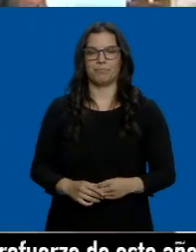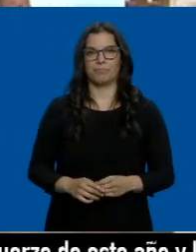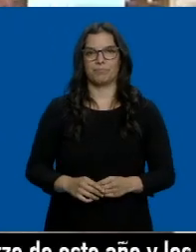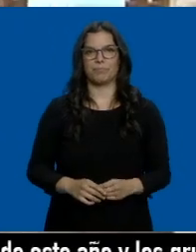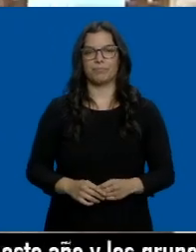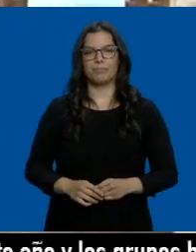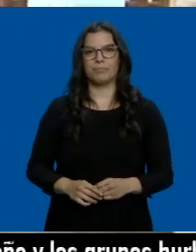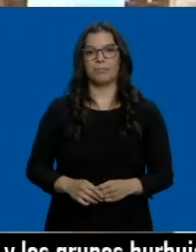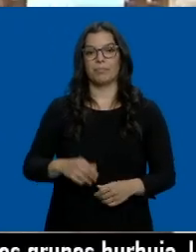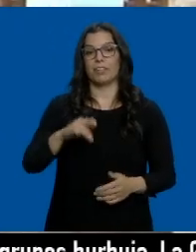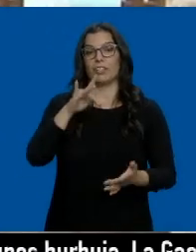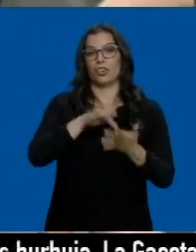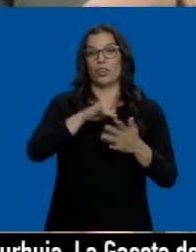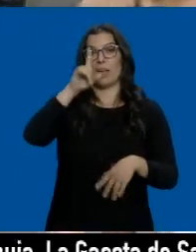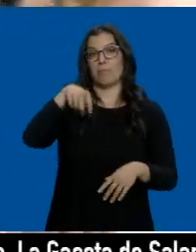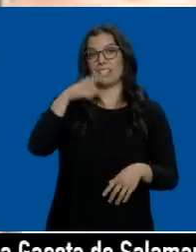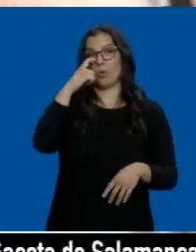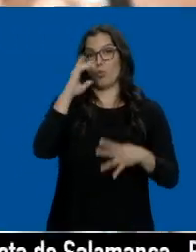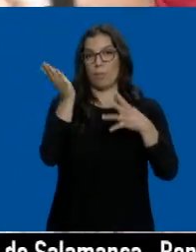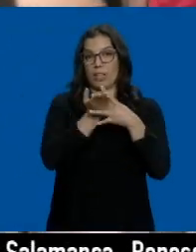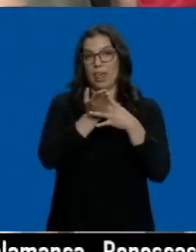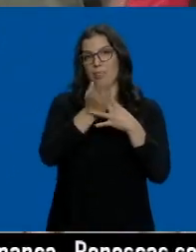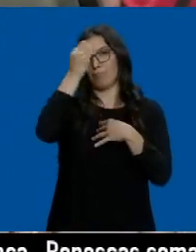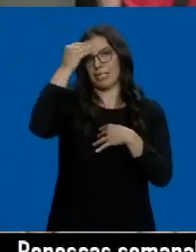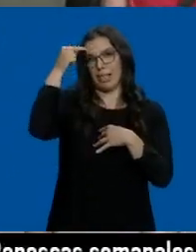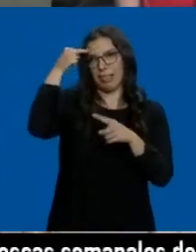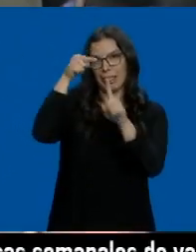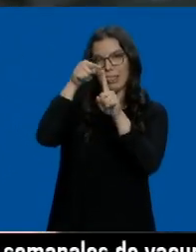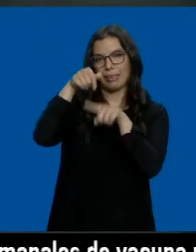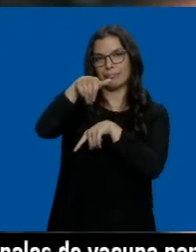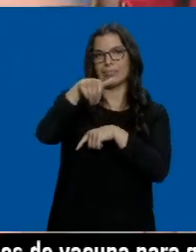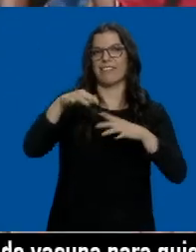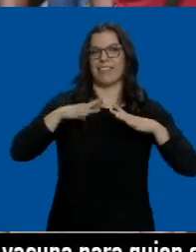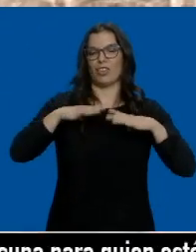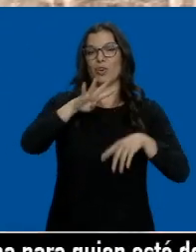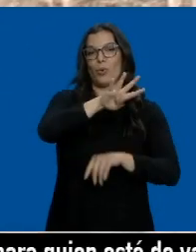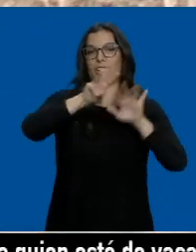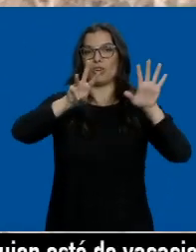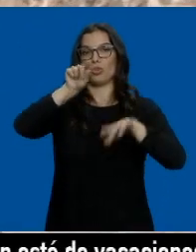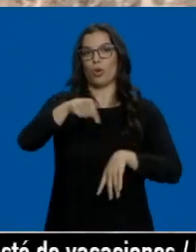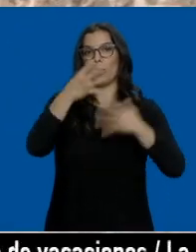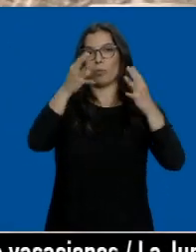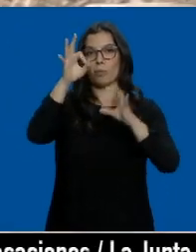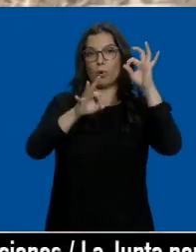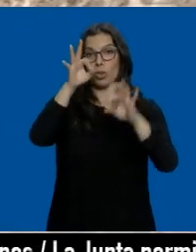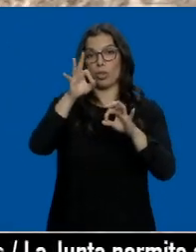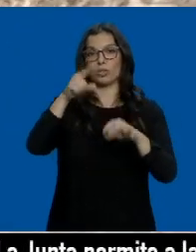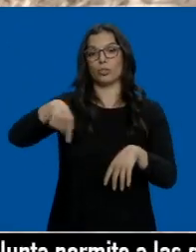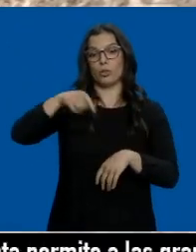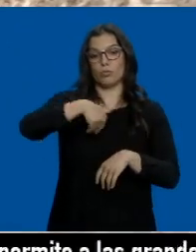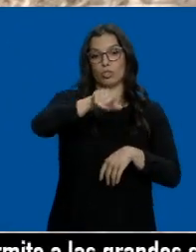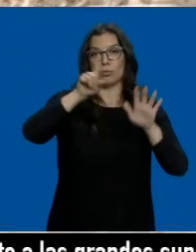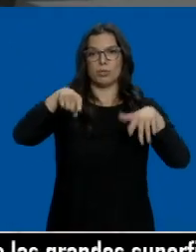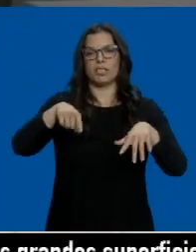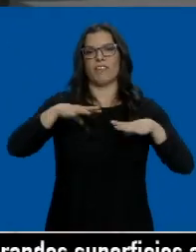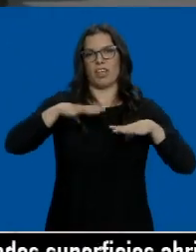Estamos a mediados de junio y es inevitable pensar en vacaciones. El 48,9% de los españoles hará la maleta en los próximos